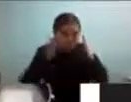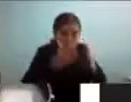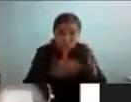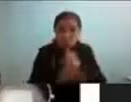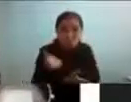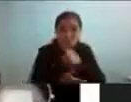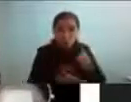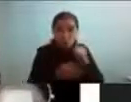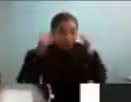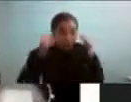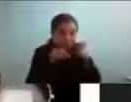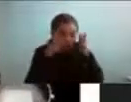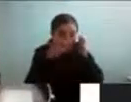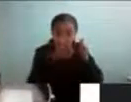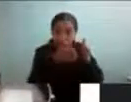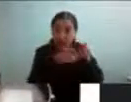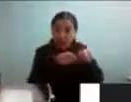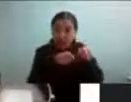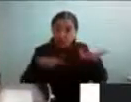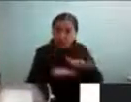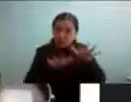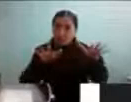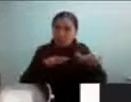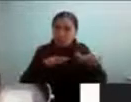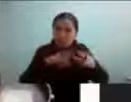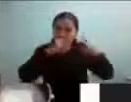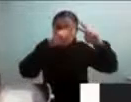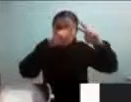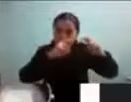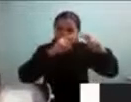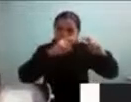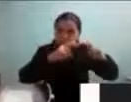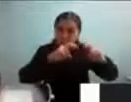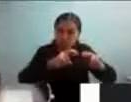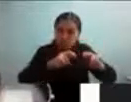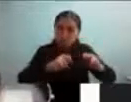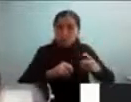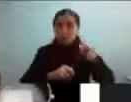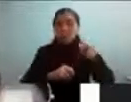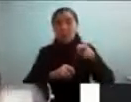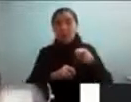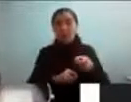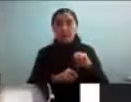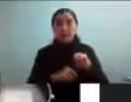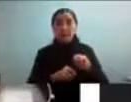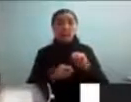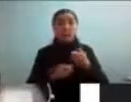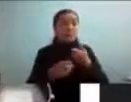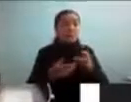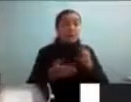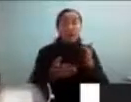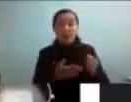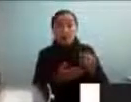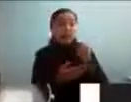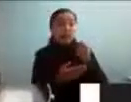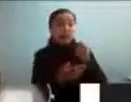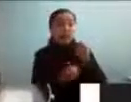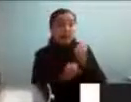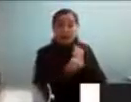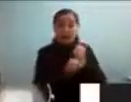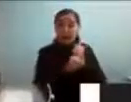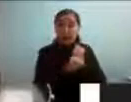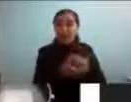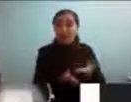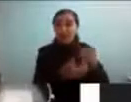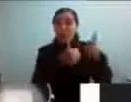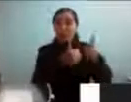los esfuerzos de investigación y los esfuerzos de intervenciones y de medir intervenciones eficaces después de los 6